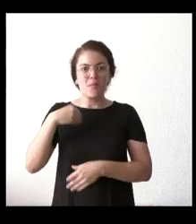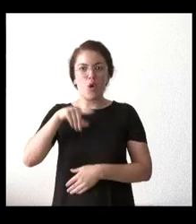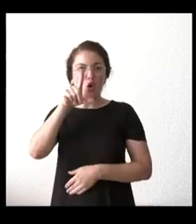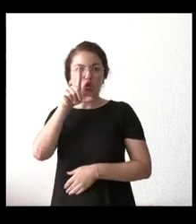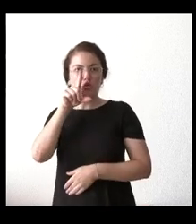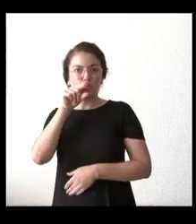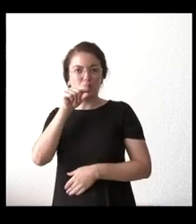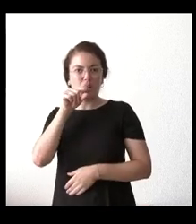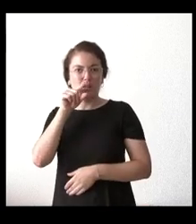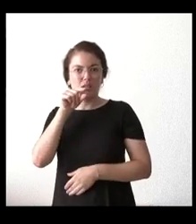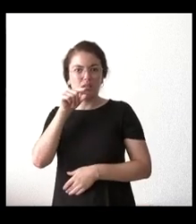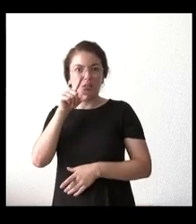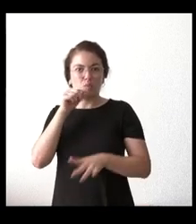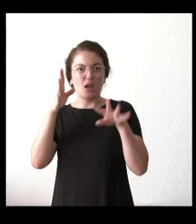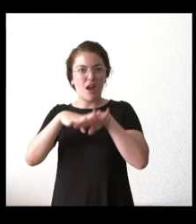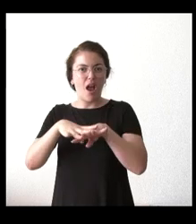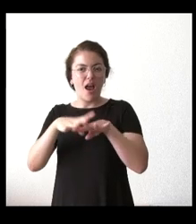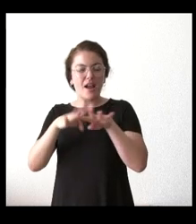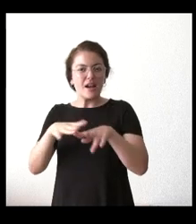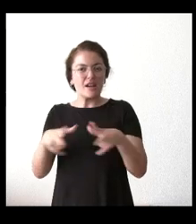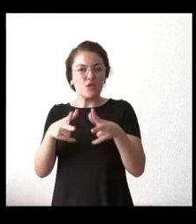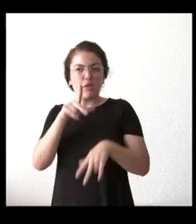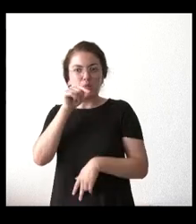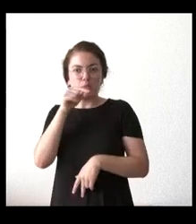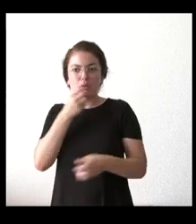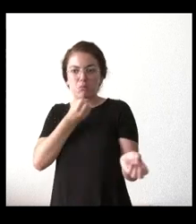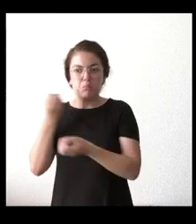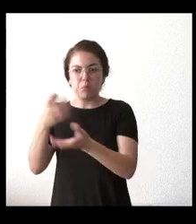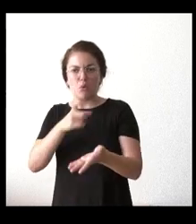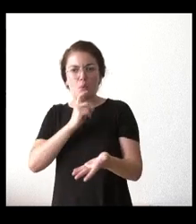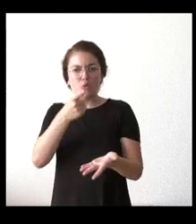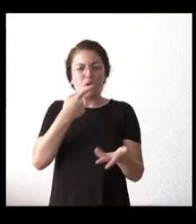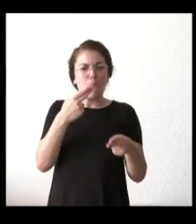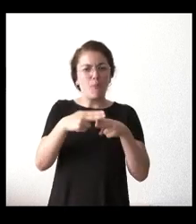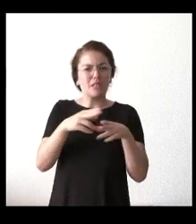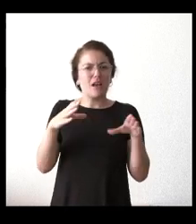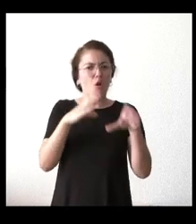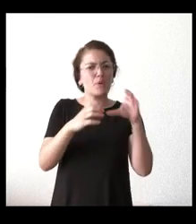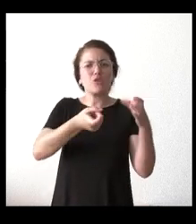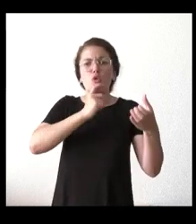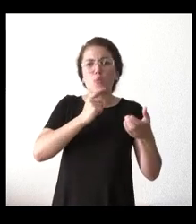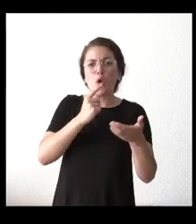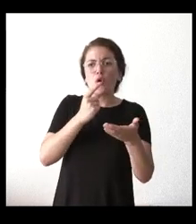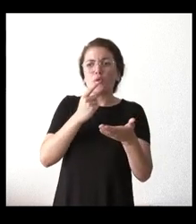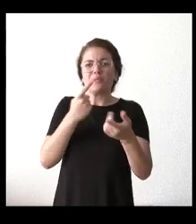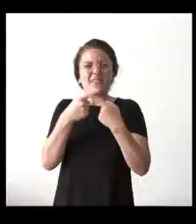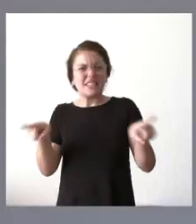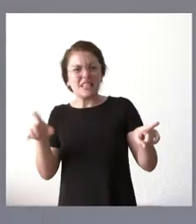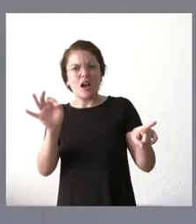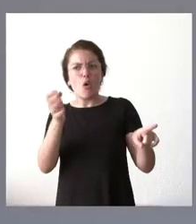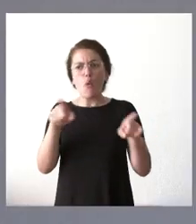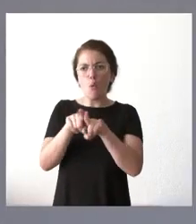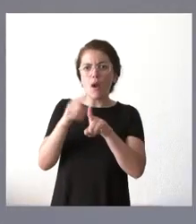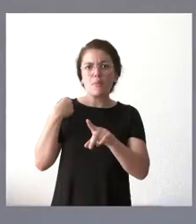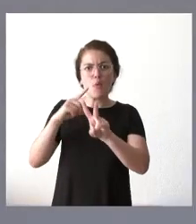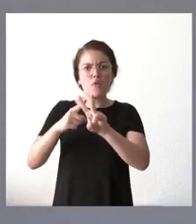través de una red social. ¿Qué política de comunicación manejan ustedes? ¿Es distinta? ¿Es igual que la de Vox? Sí, creo que